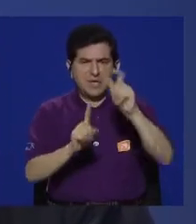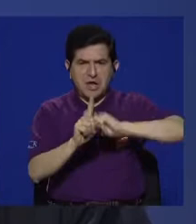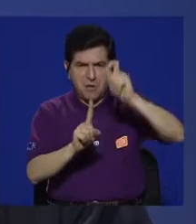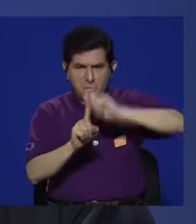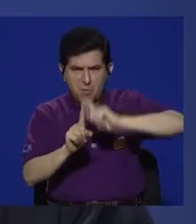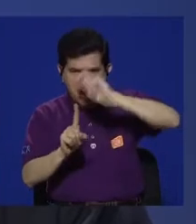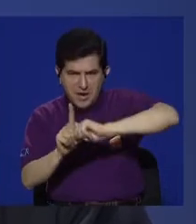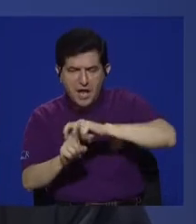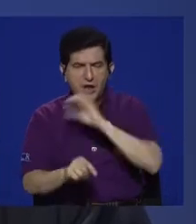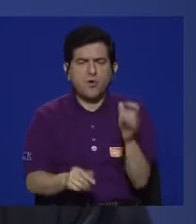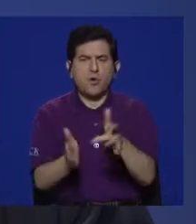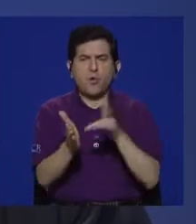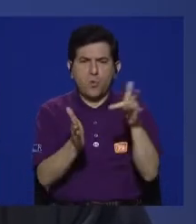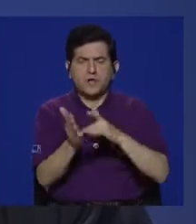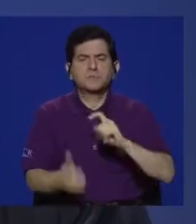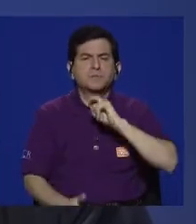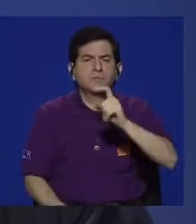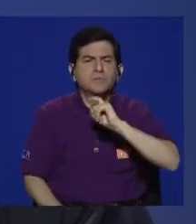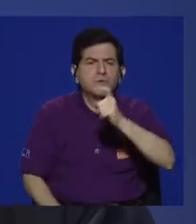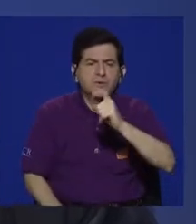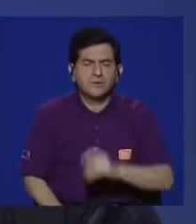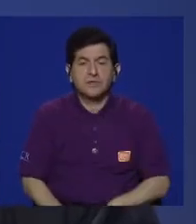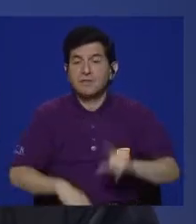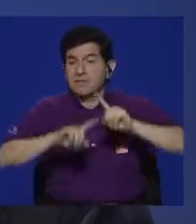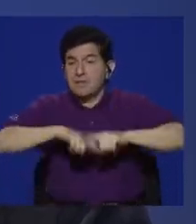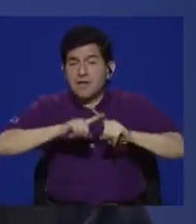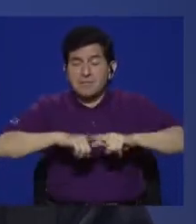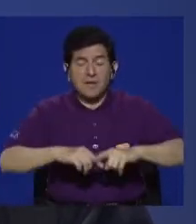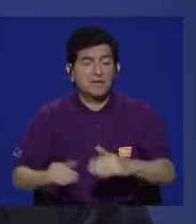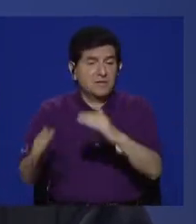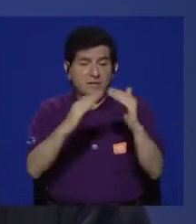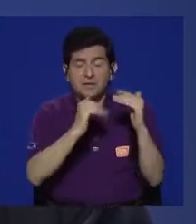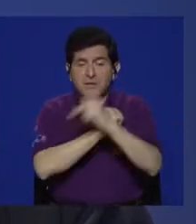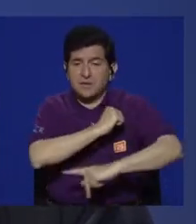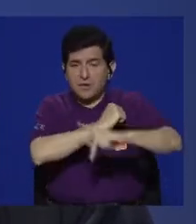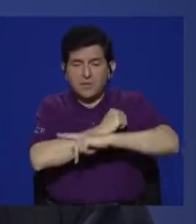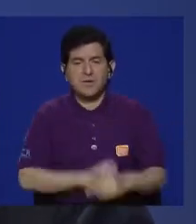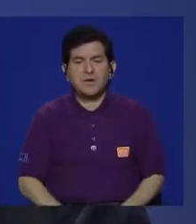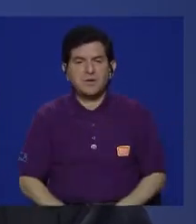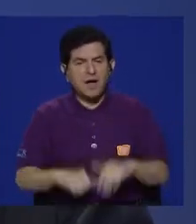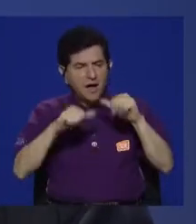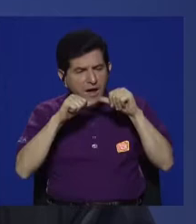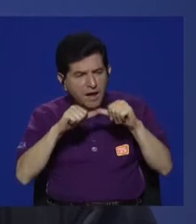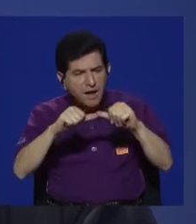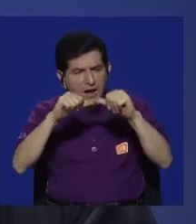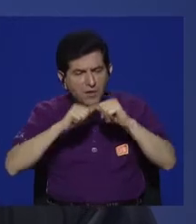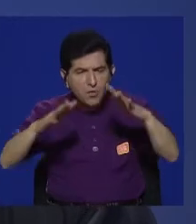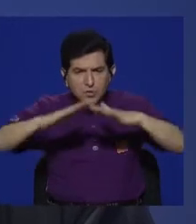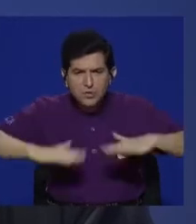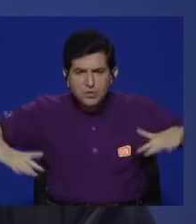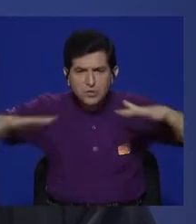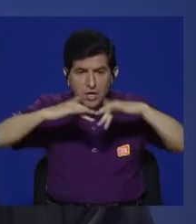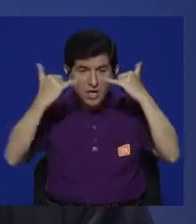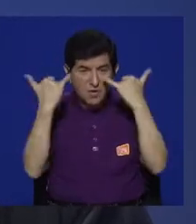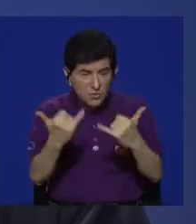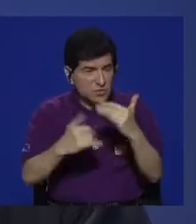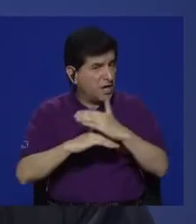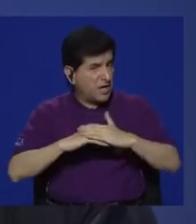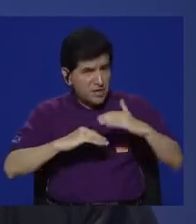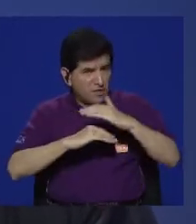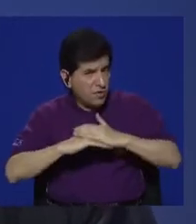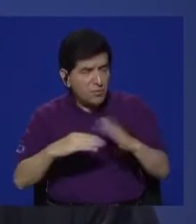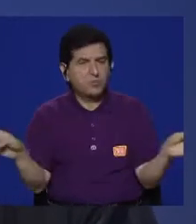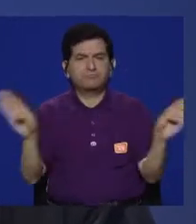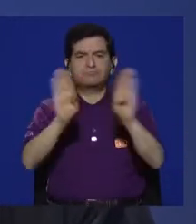casos, en algunos casos explotación minera, depende, en varias comunidades del país, sistemáticamente esos espacios, cuando ya se vuelven